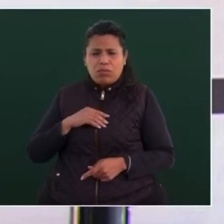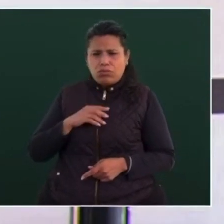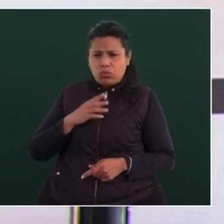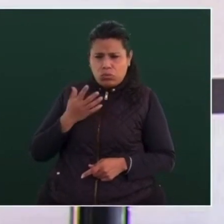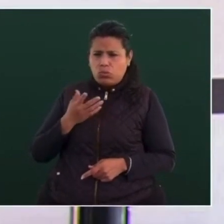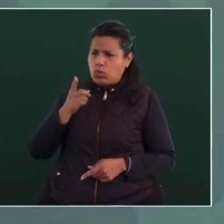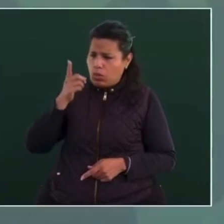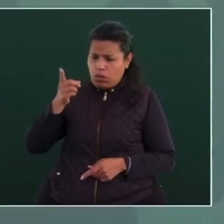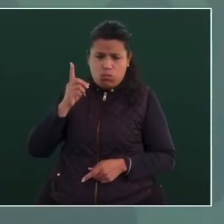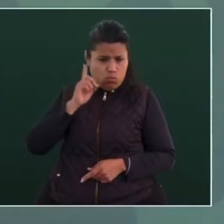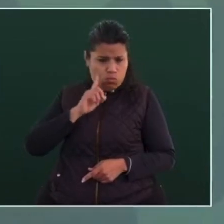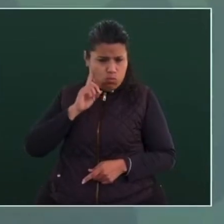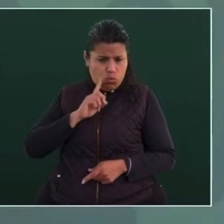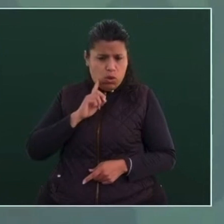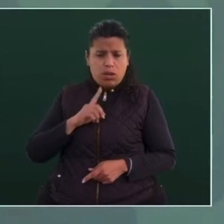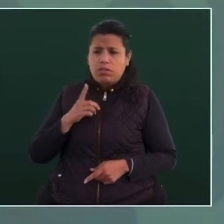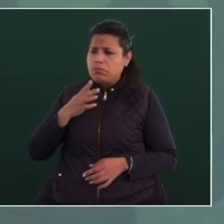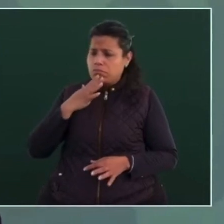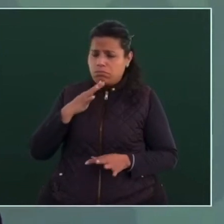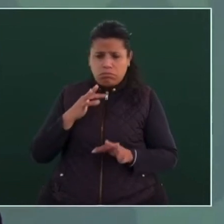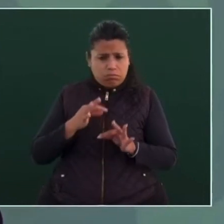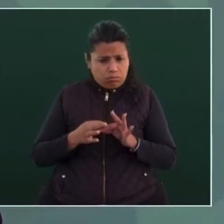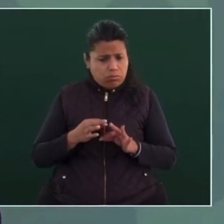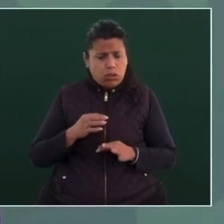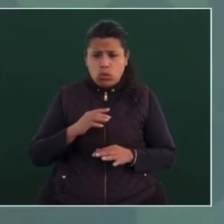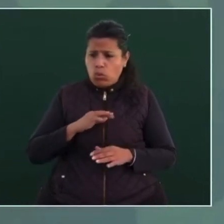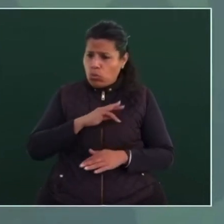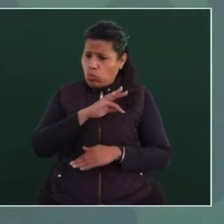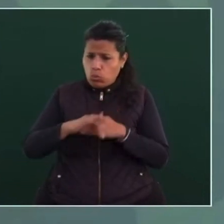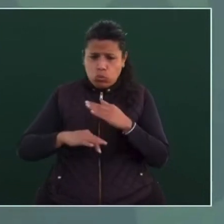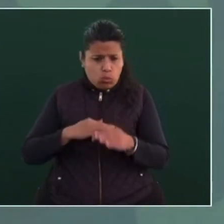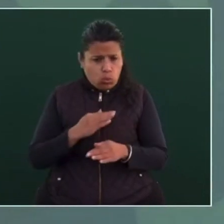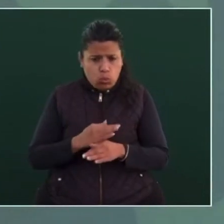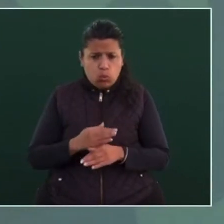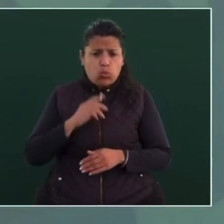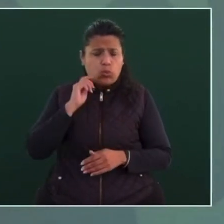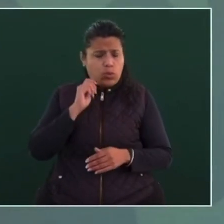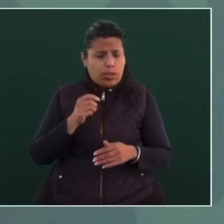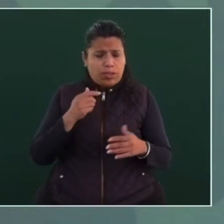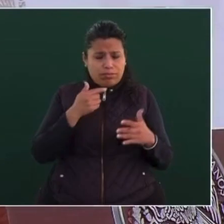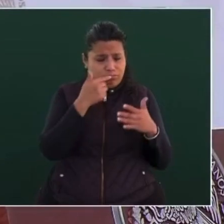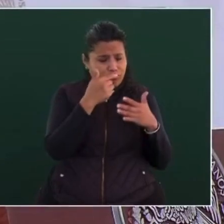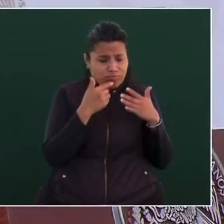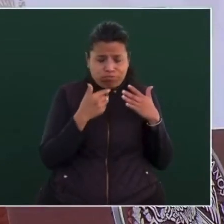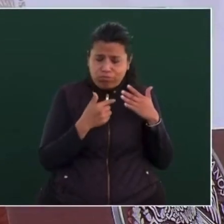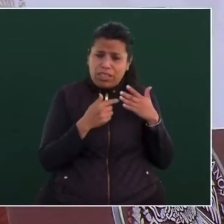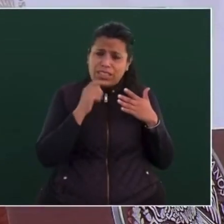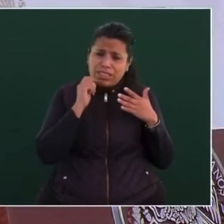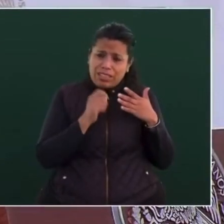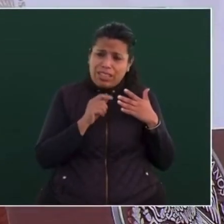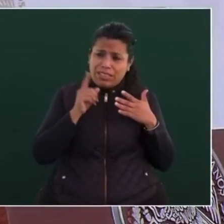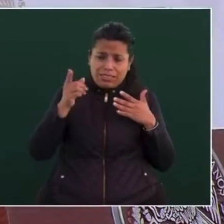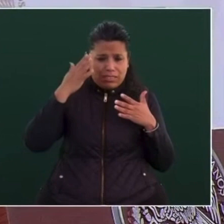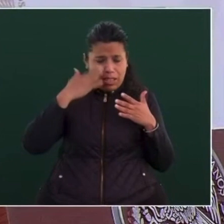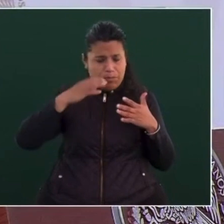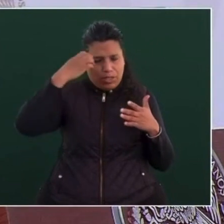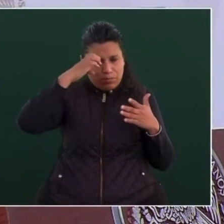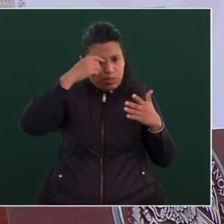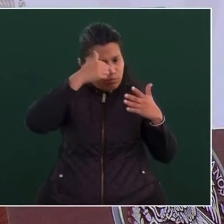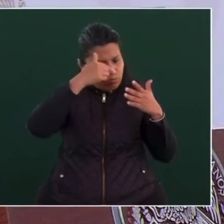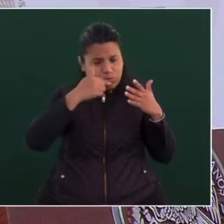claro que sí. Cumple con los requisitos y el Senado va